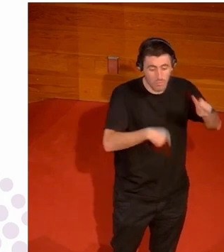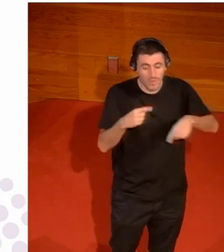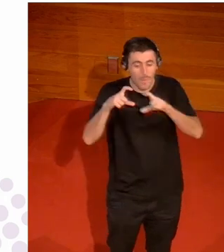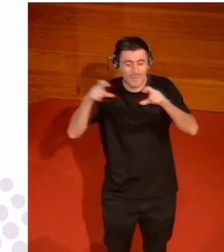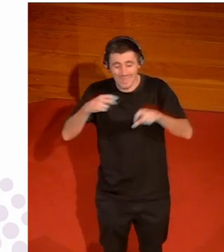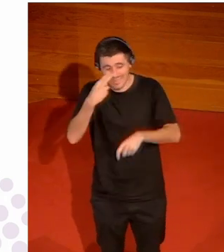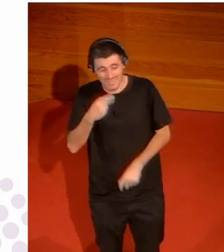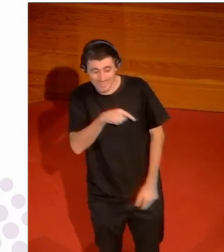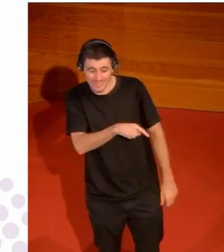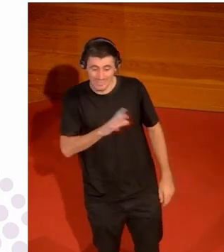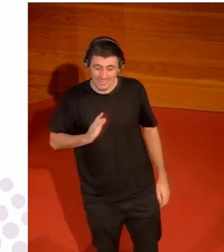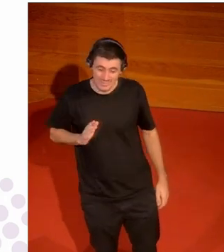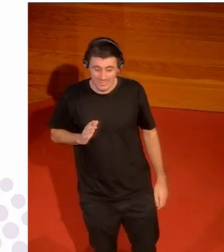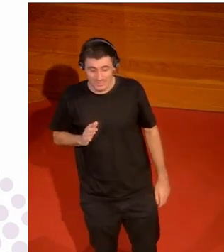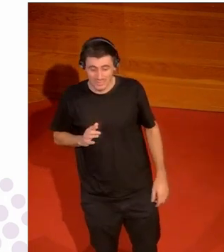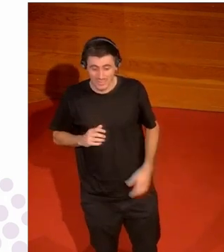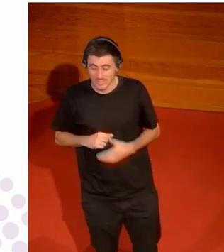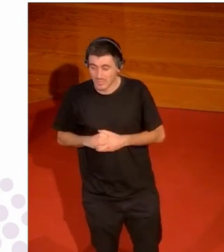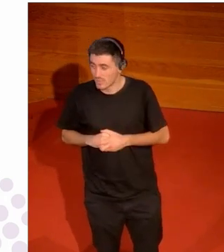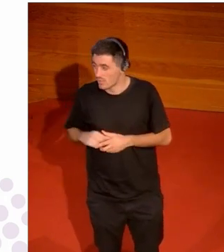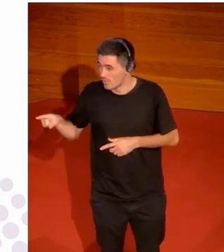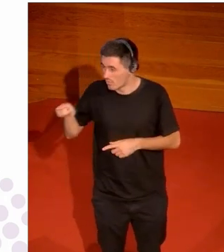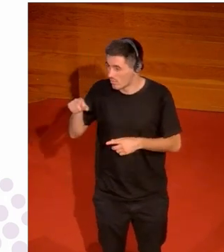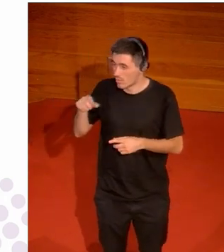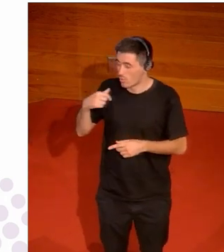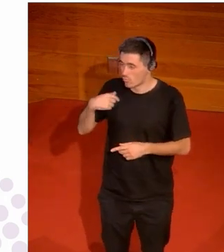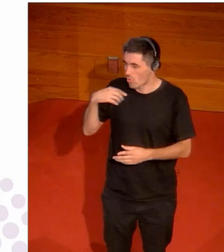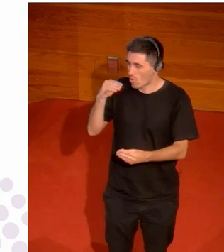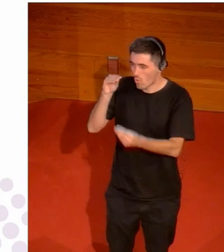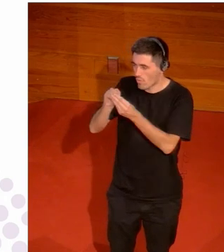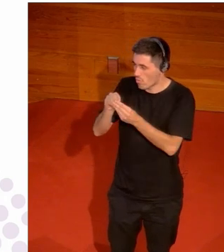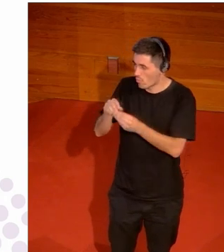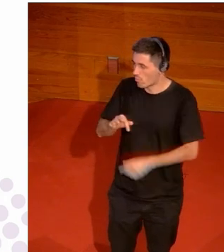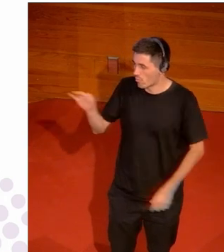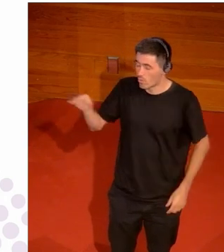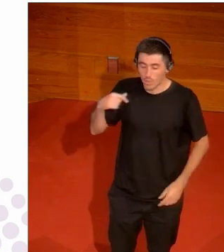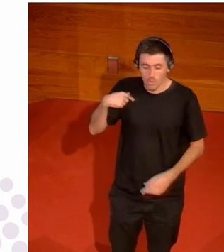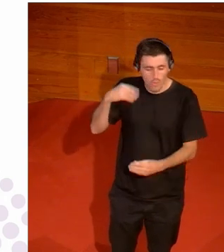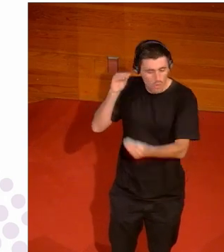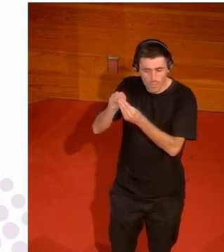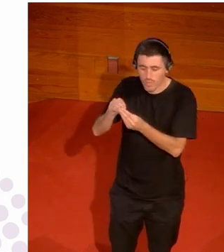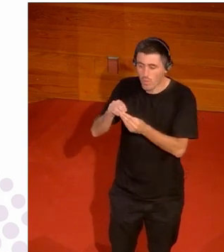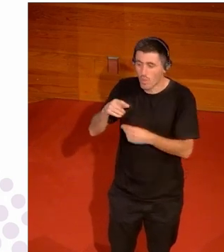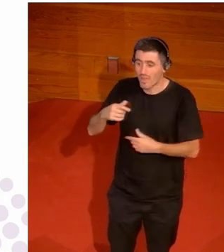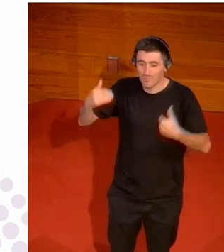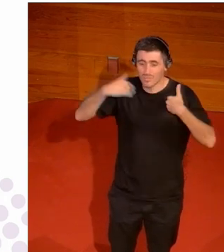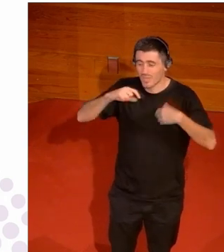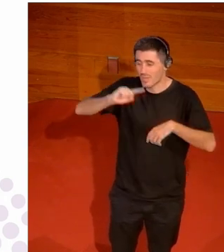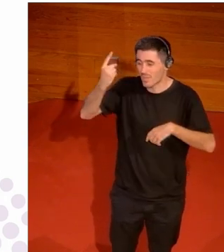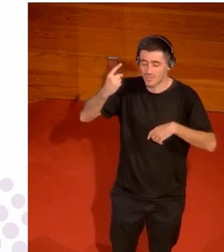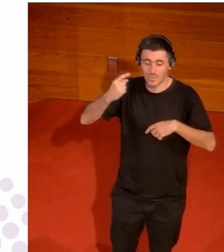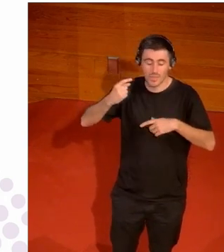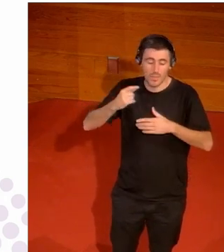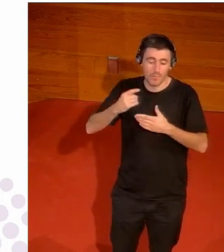estoy de acuerdo contigo cien por cien los medios públicos quizás sean los que tenemos más responsabilidad porque los periódicos